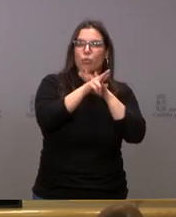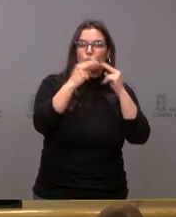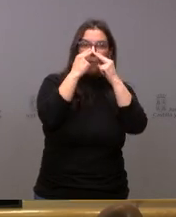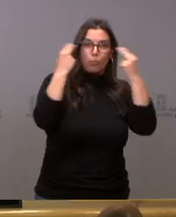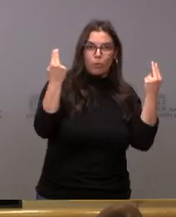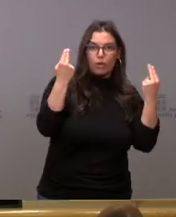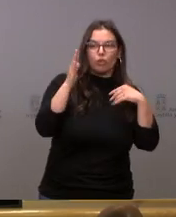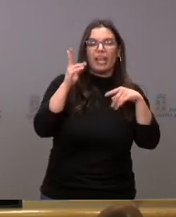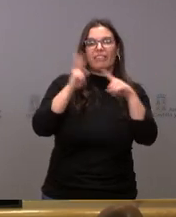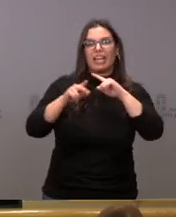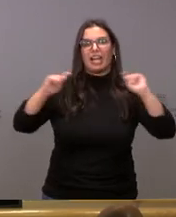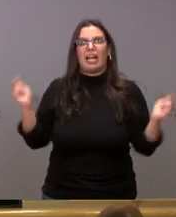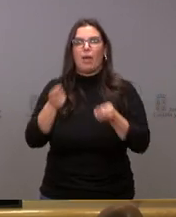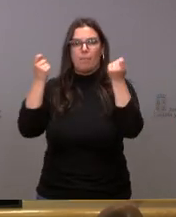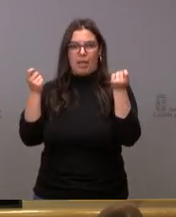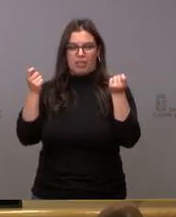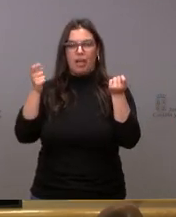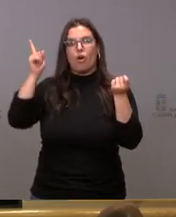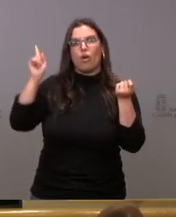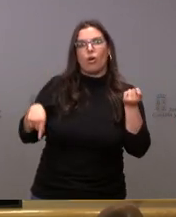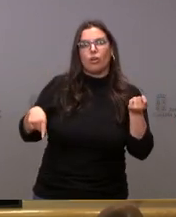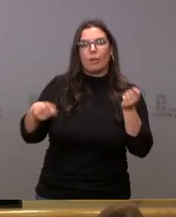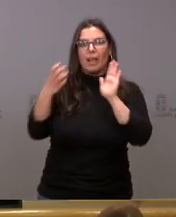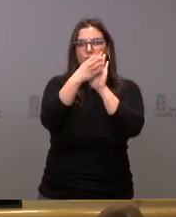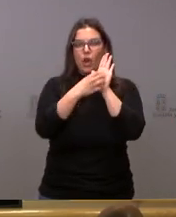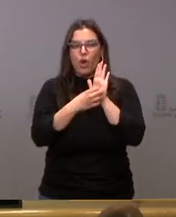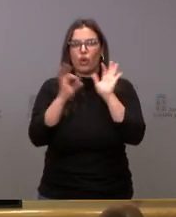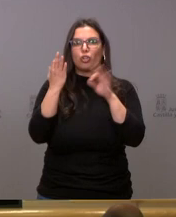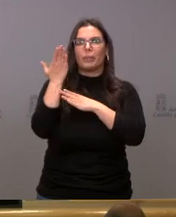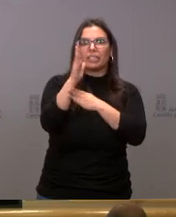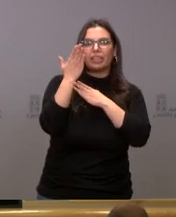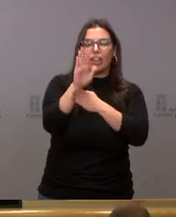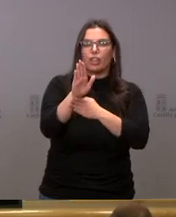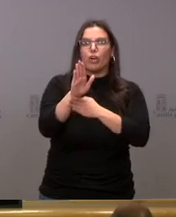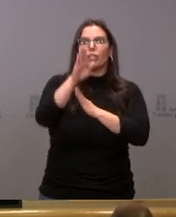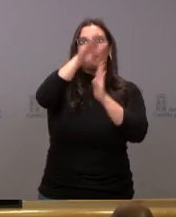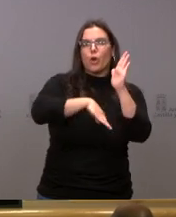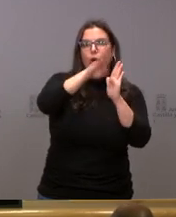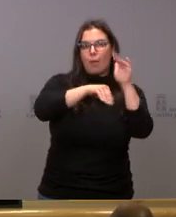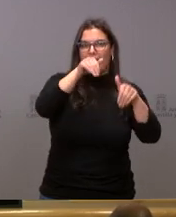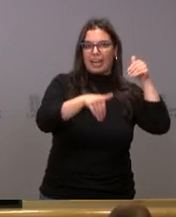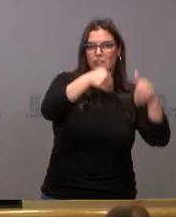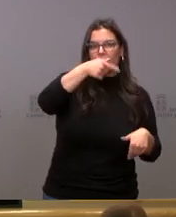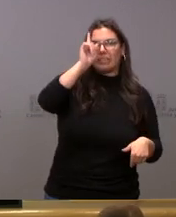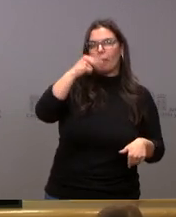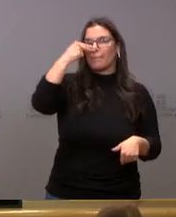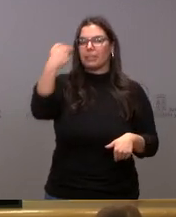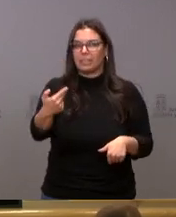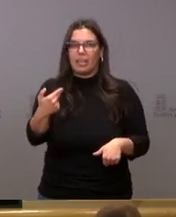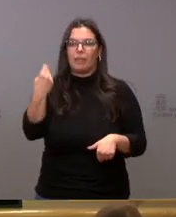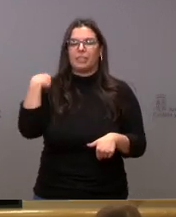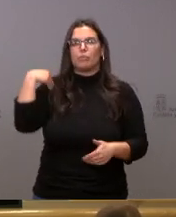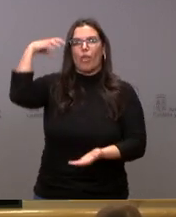como la realización de campañas de exposición de logros o de presentación de propuestas programáticas así como de las visitas electoralistas a